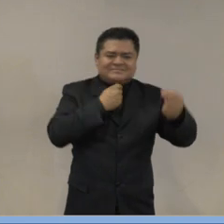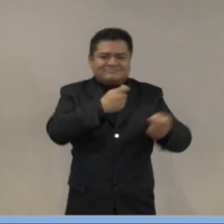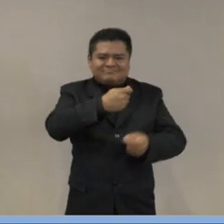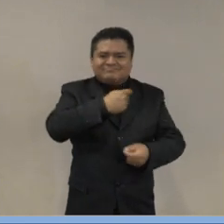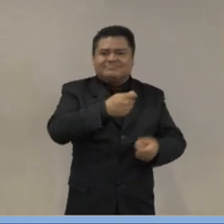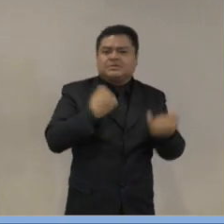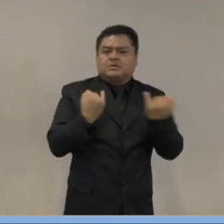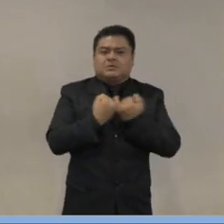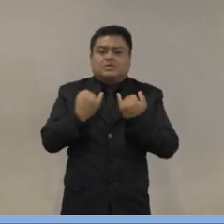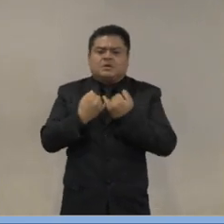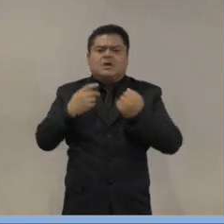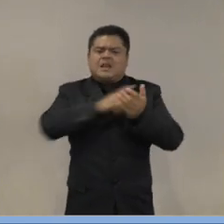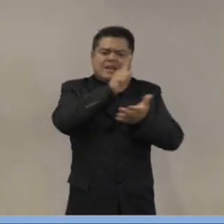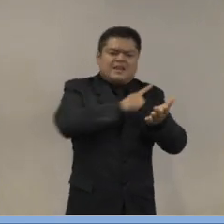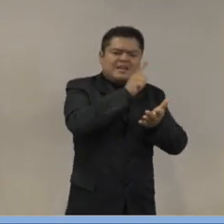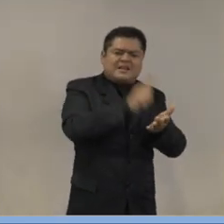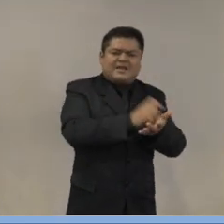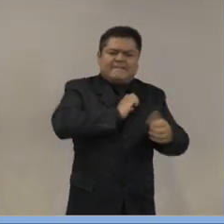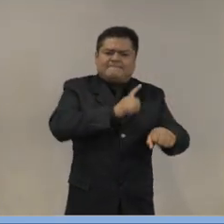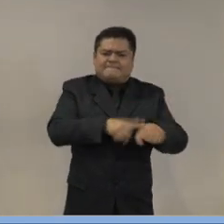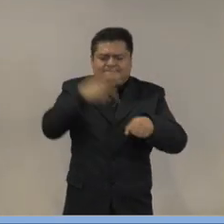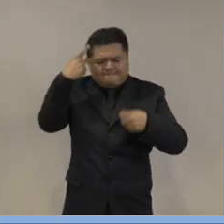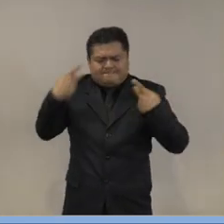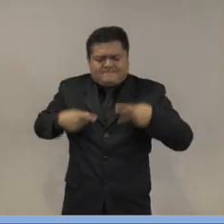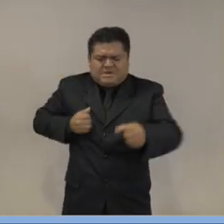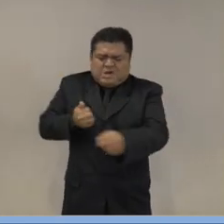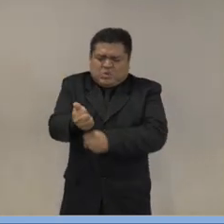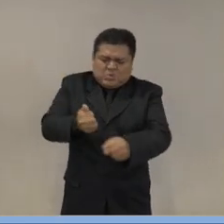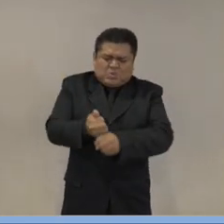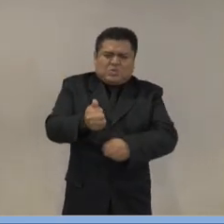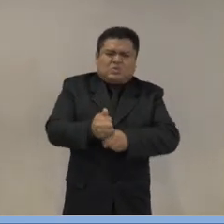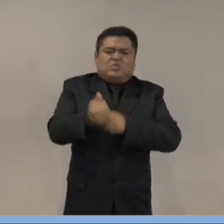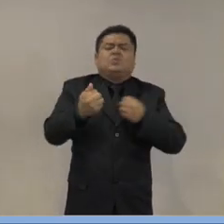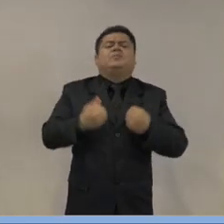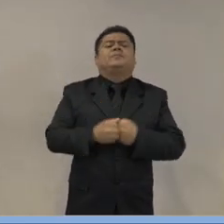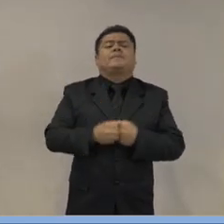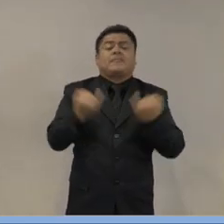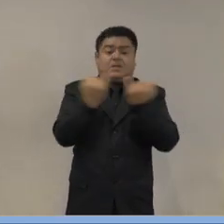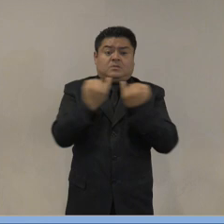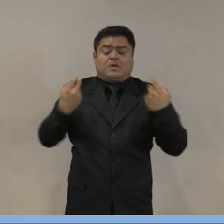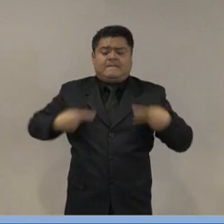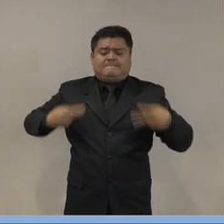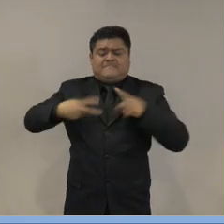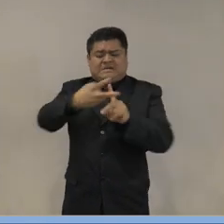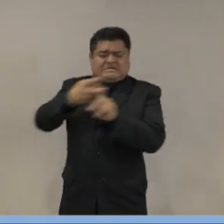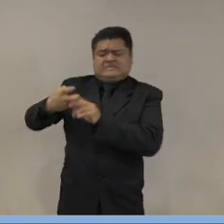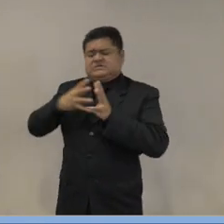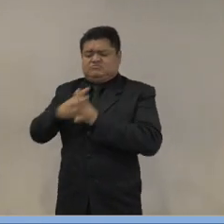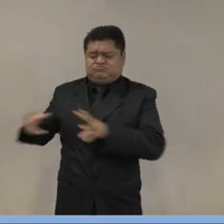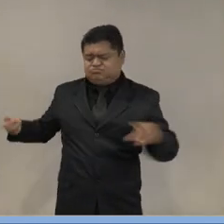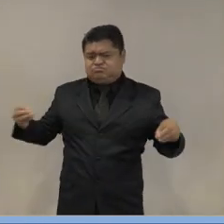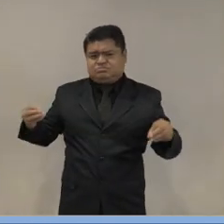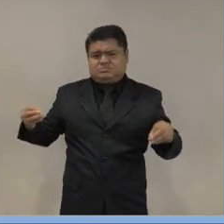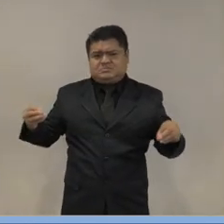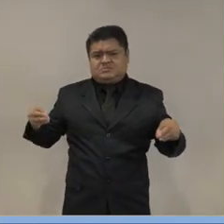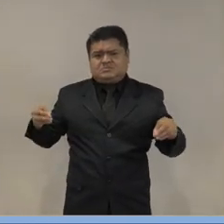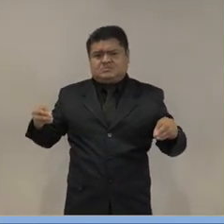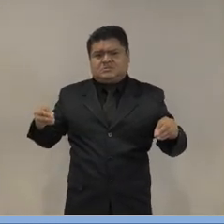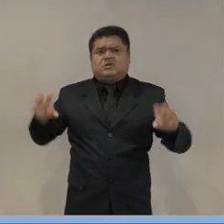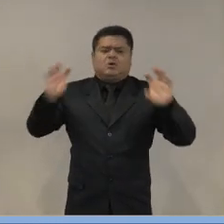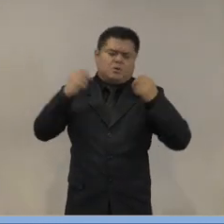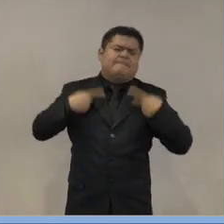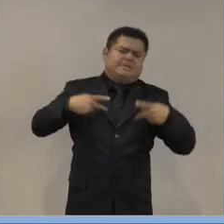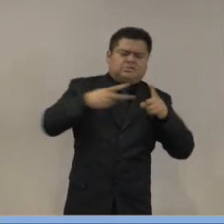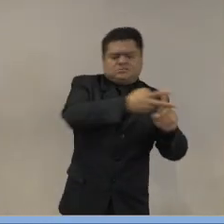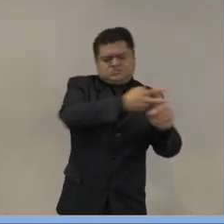Tortura, con un mecanismo especializado, la de desaparición forzada y la desaparición cometida por particulares,